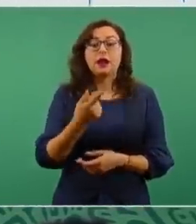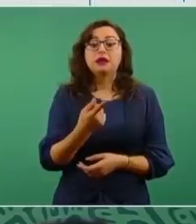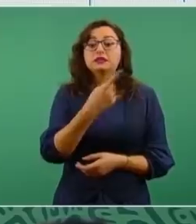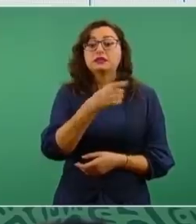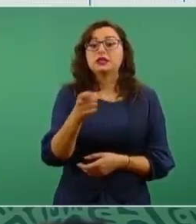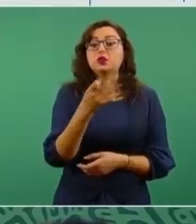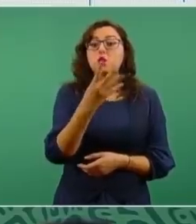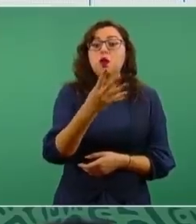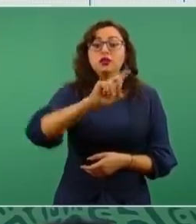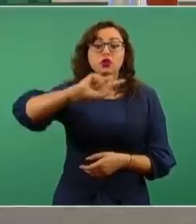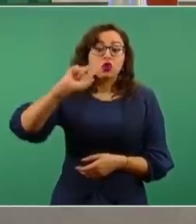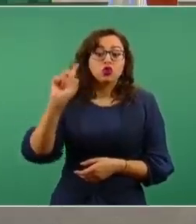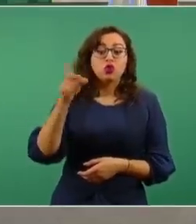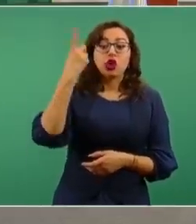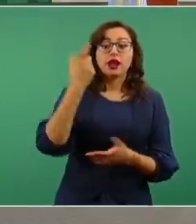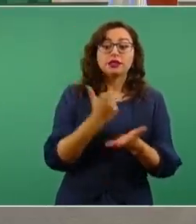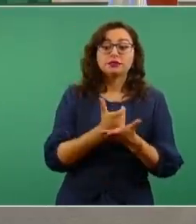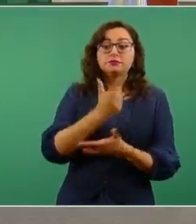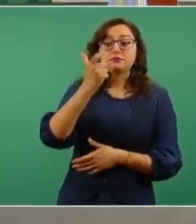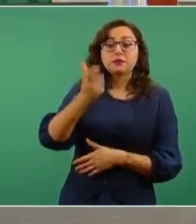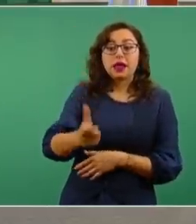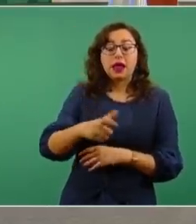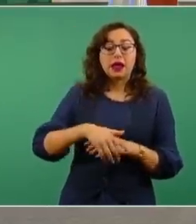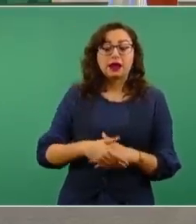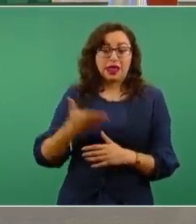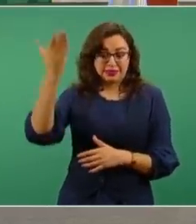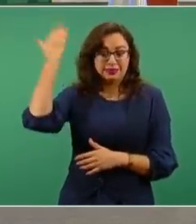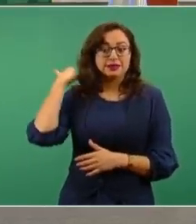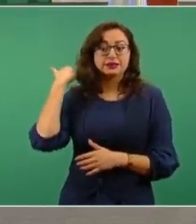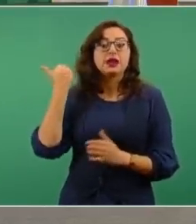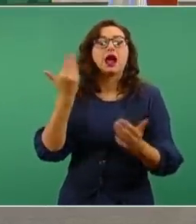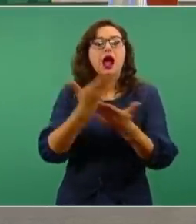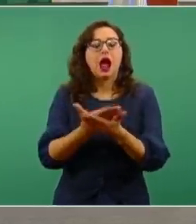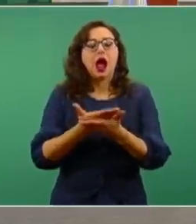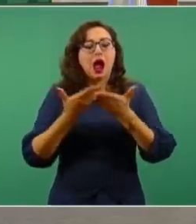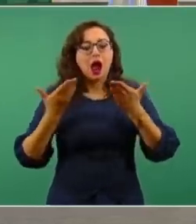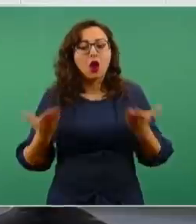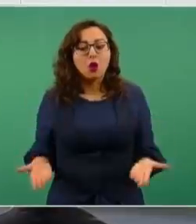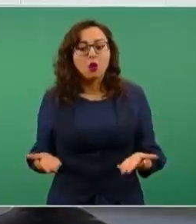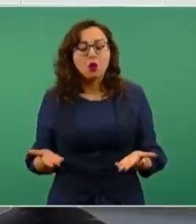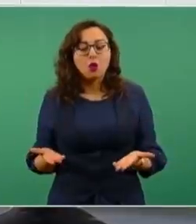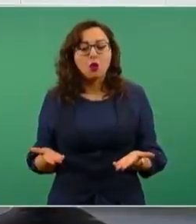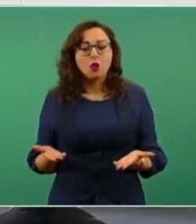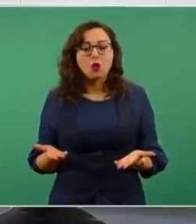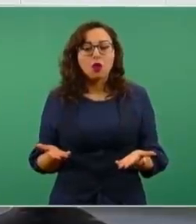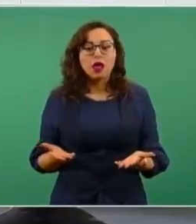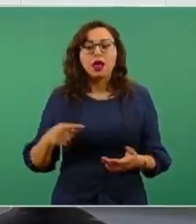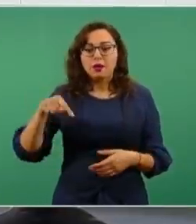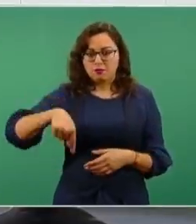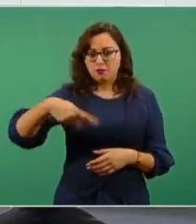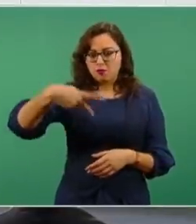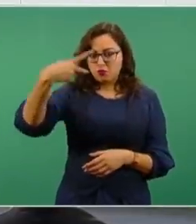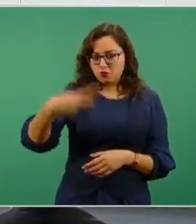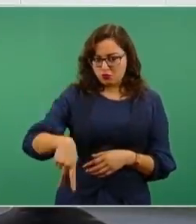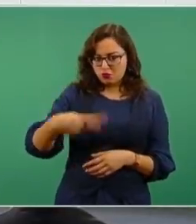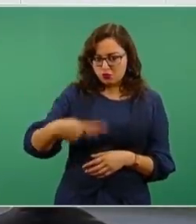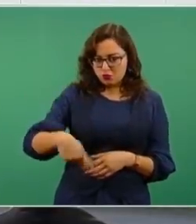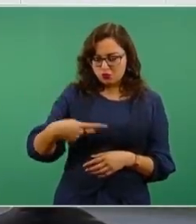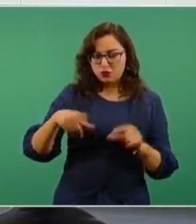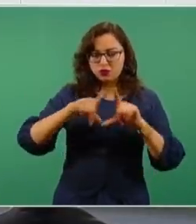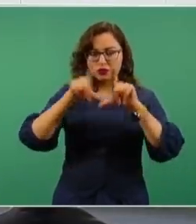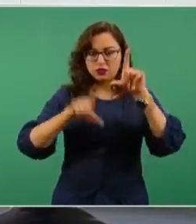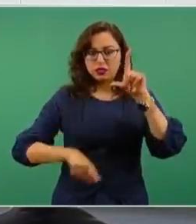dólares. ¿Cómo queda ahora? Si se trata de etano nacional, tienen que pagar